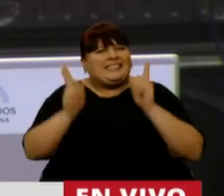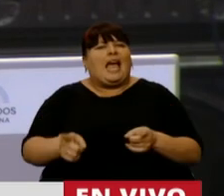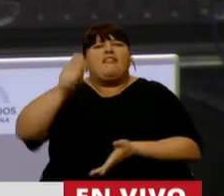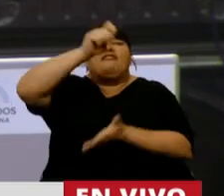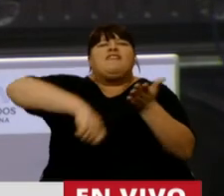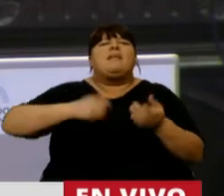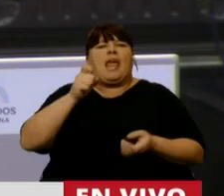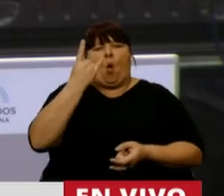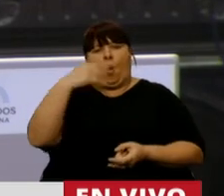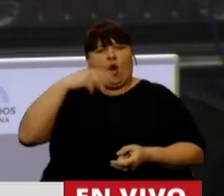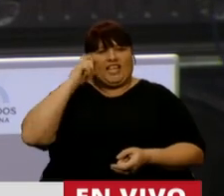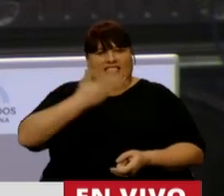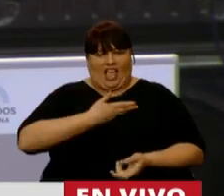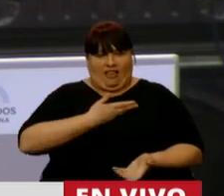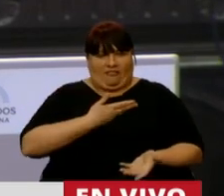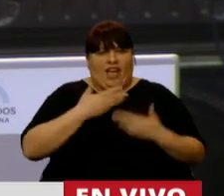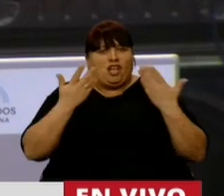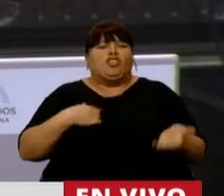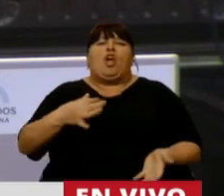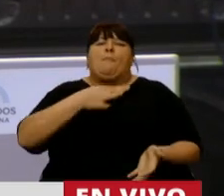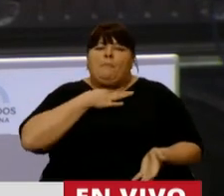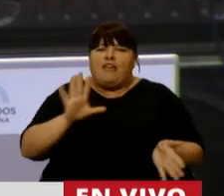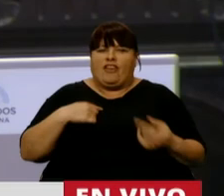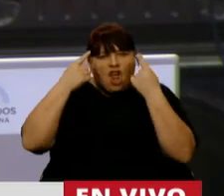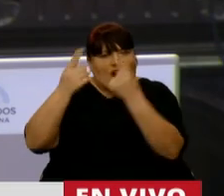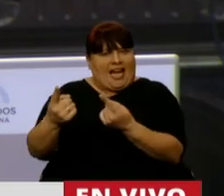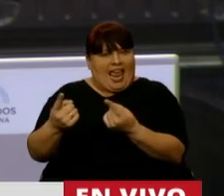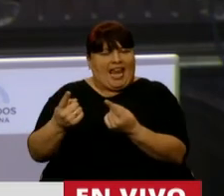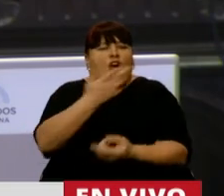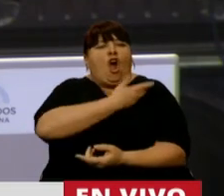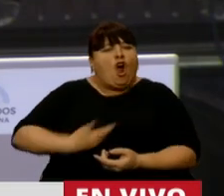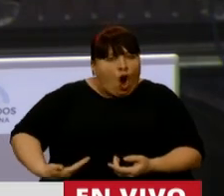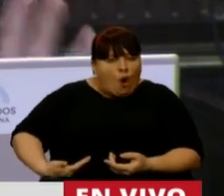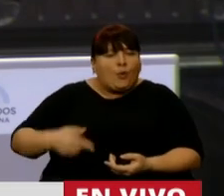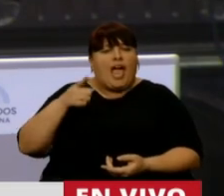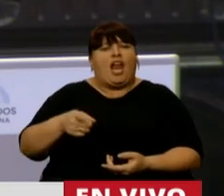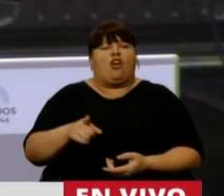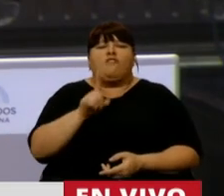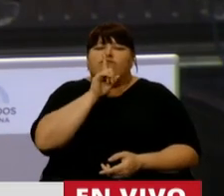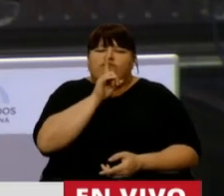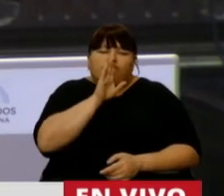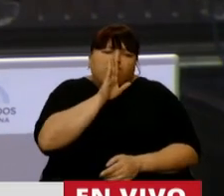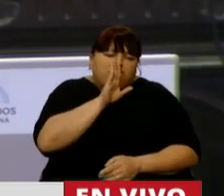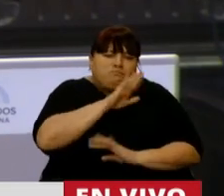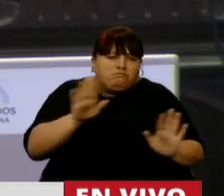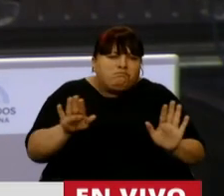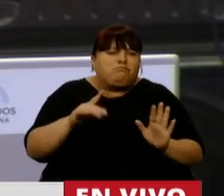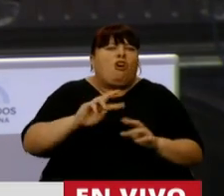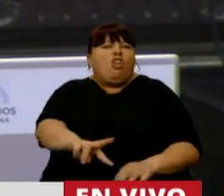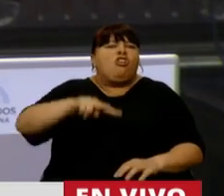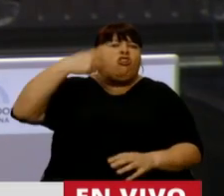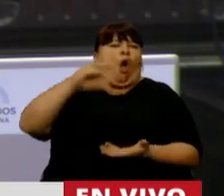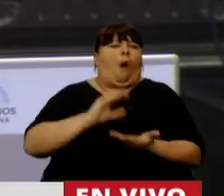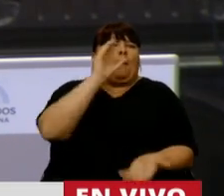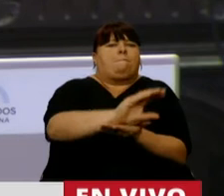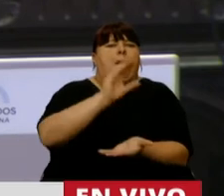lo firmó UNICEF. Entonces, prefiero creerle a un gobierno que en silencio duplicó